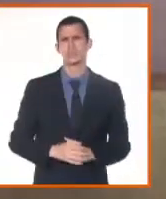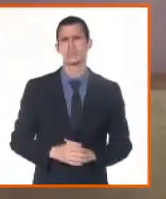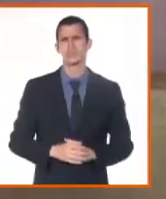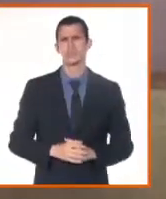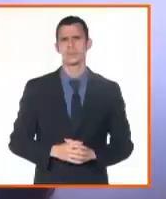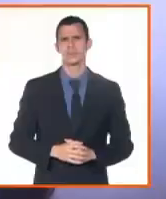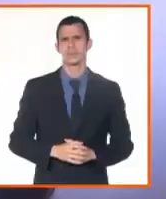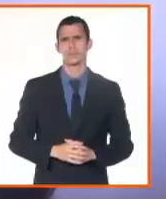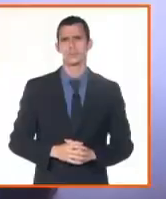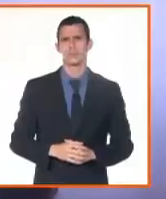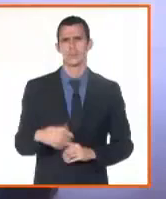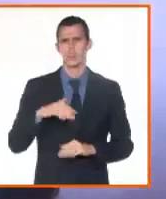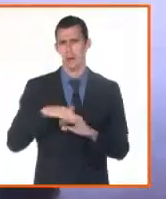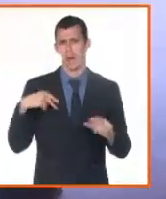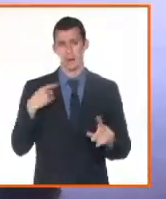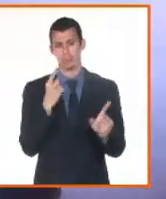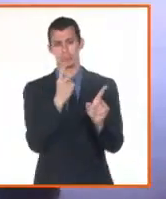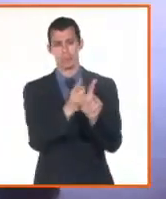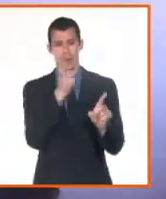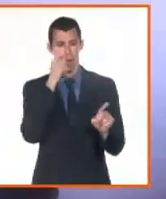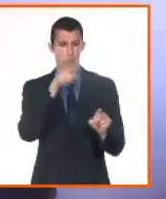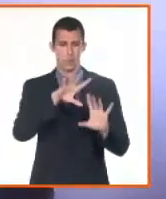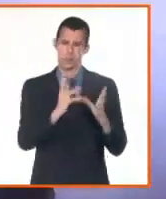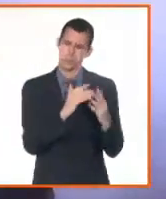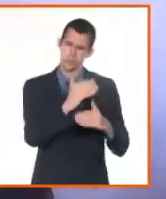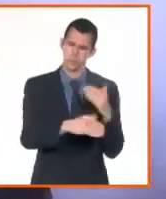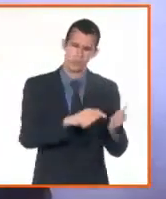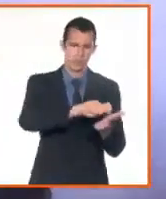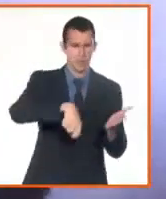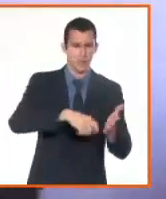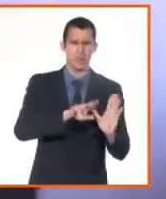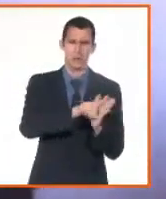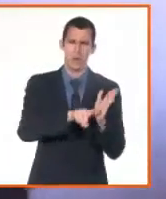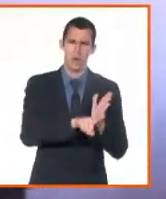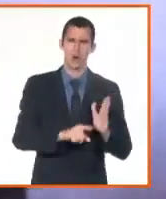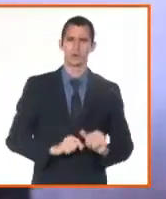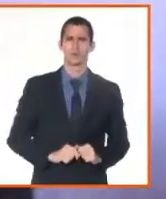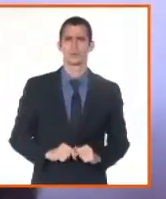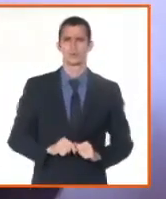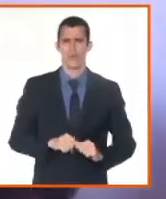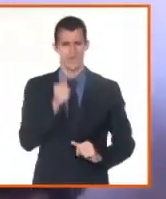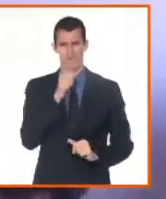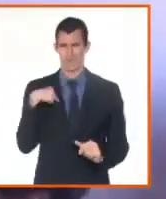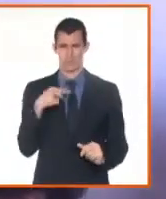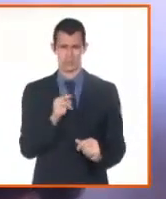con el registrador. Es fácil de trabajar, usted pide todos los documentos, usted lo va dando, sencillamente ya,